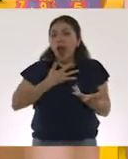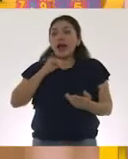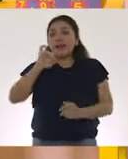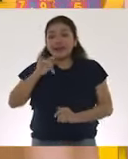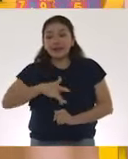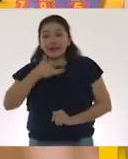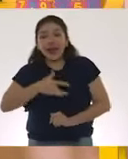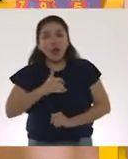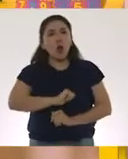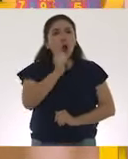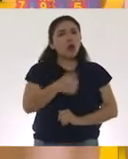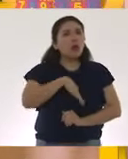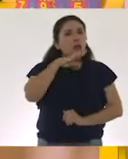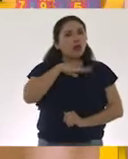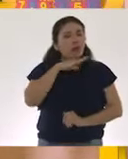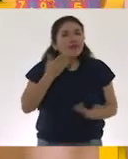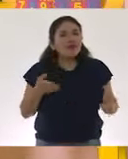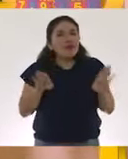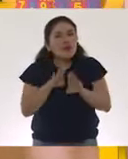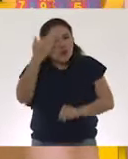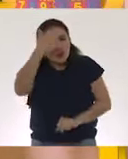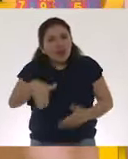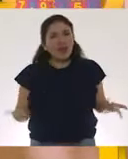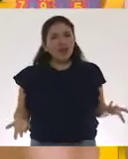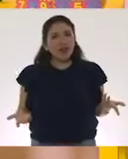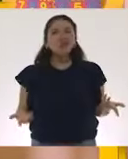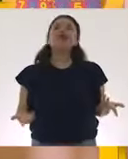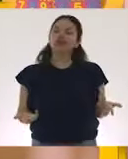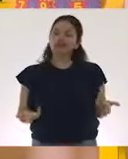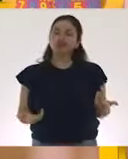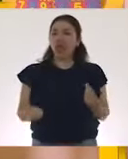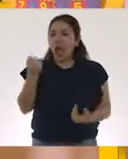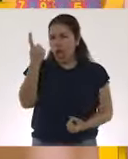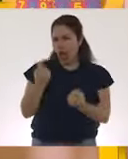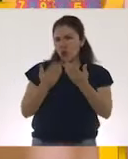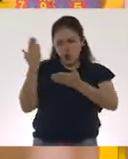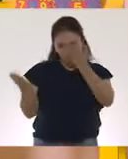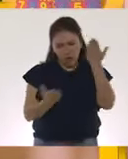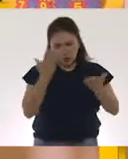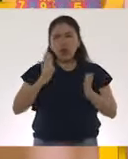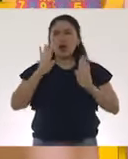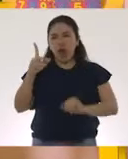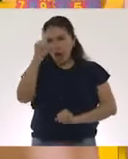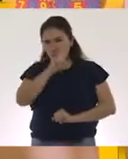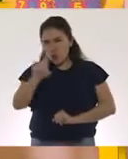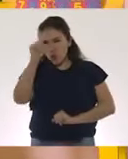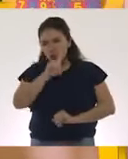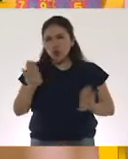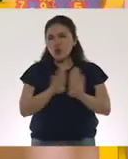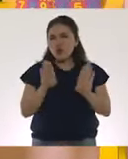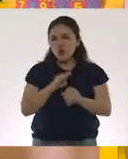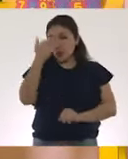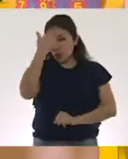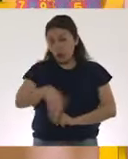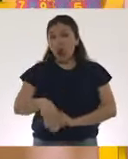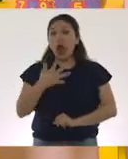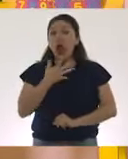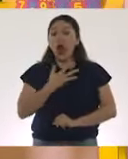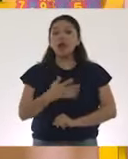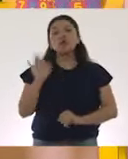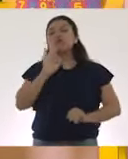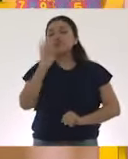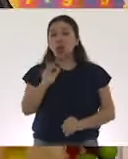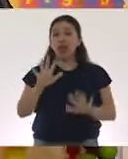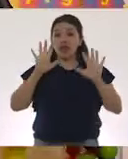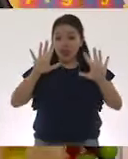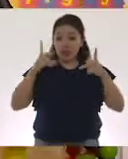signos y síntomas y cuántos sí desarrollan signos y síntomas? Pues algunos estudios nos orientan a saber que 4 de cada